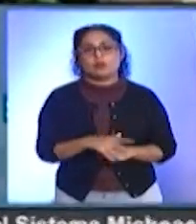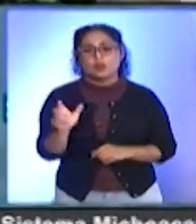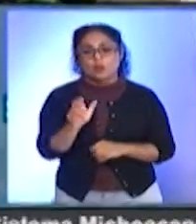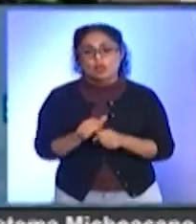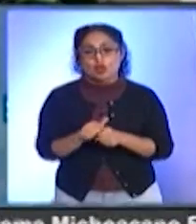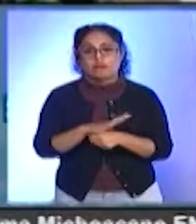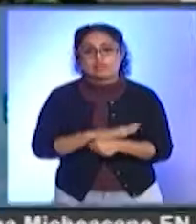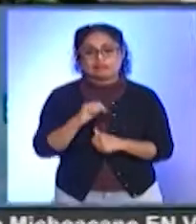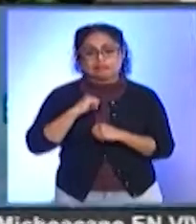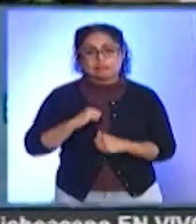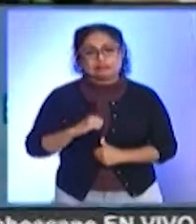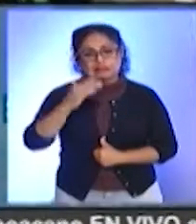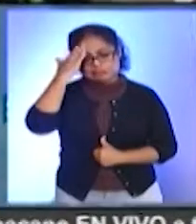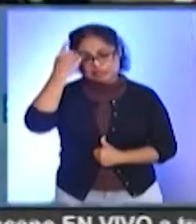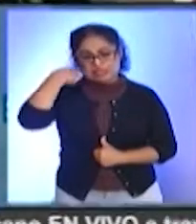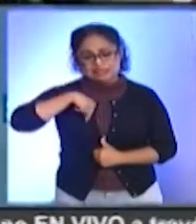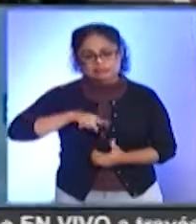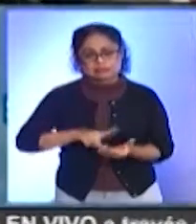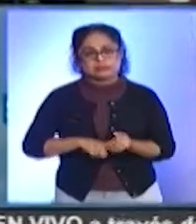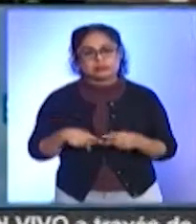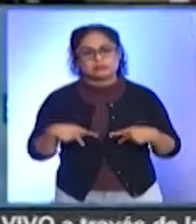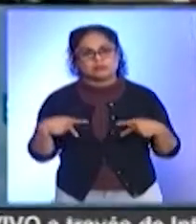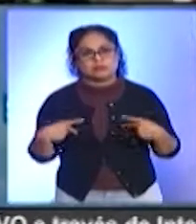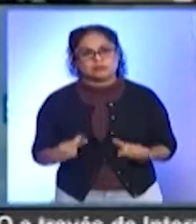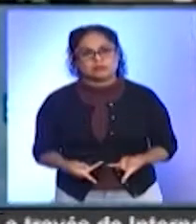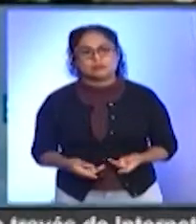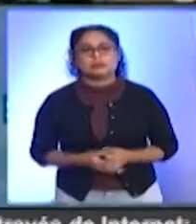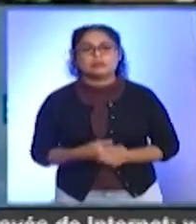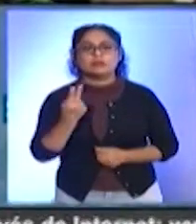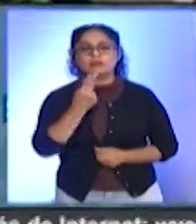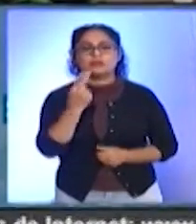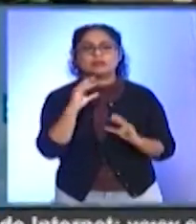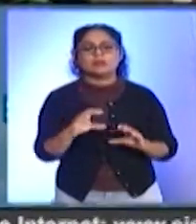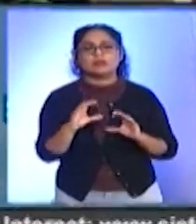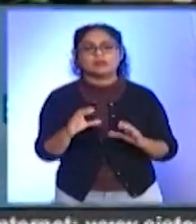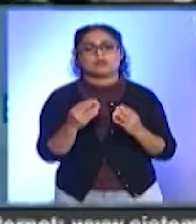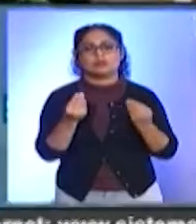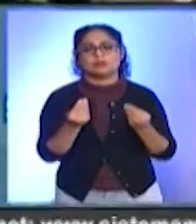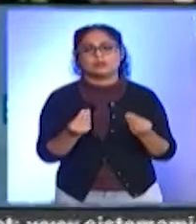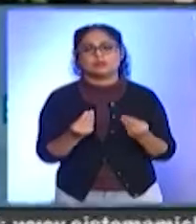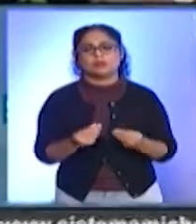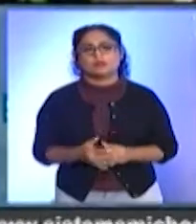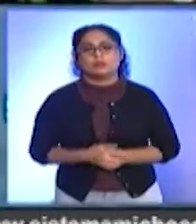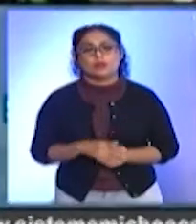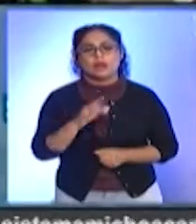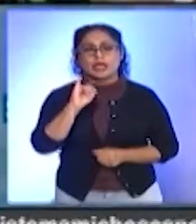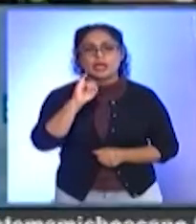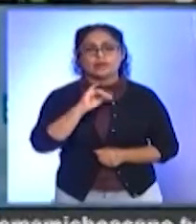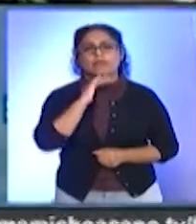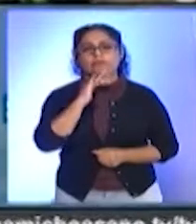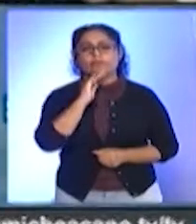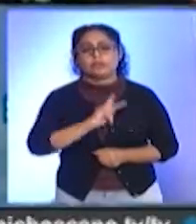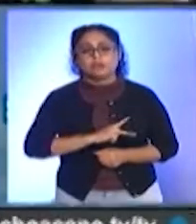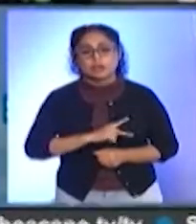sistema inmunológico se hace muy débil, sabemos eso, ¿verdad? Entonces tenemos que tener mucho cuidado ahorita, porque cualquier infección lo